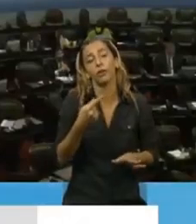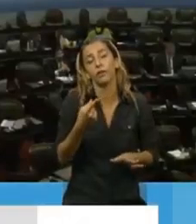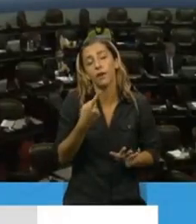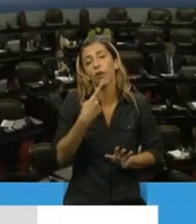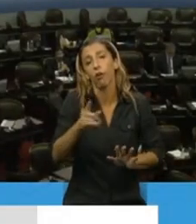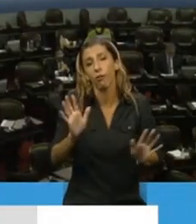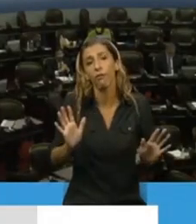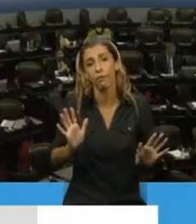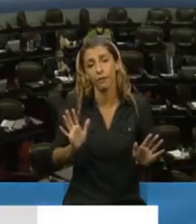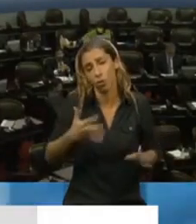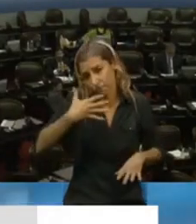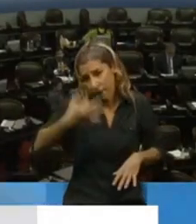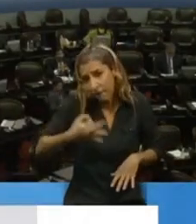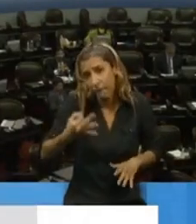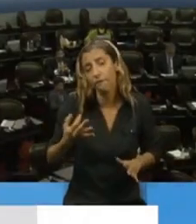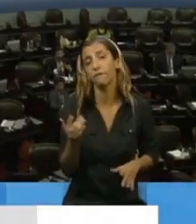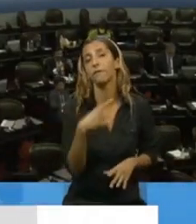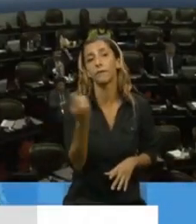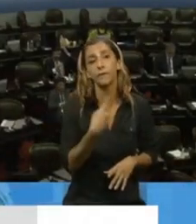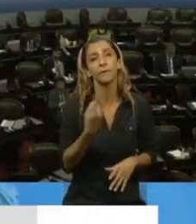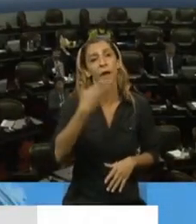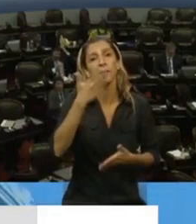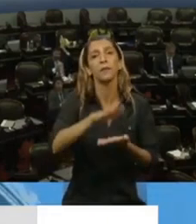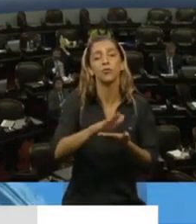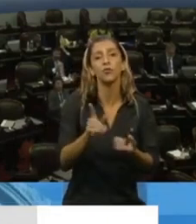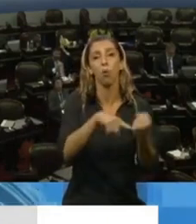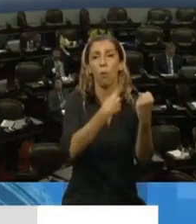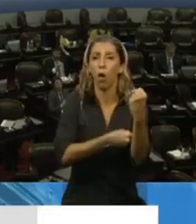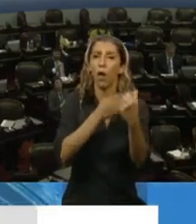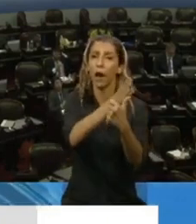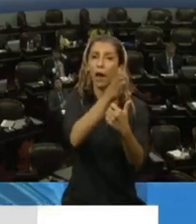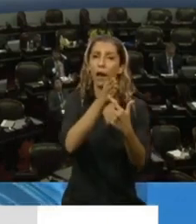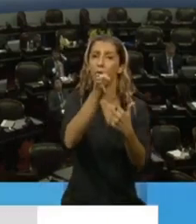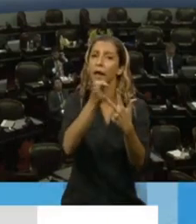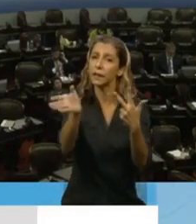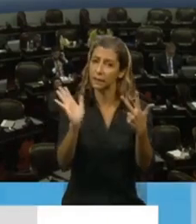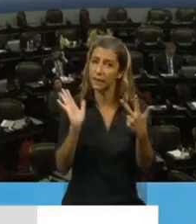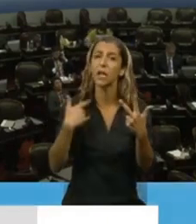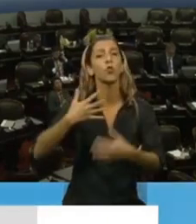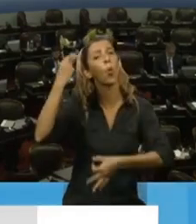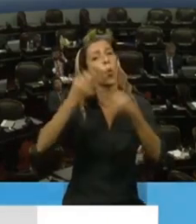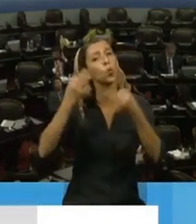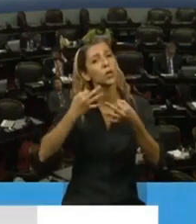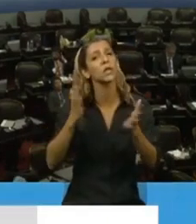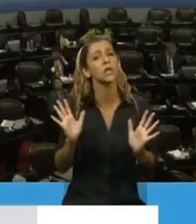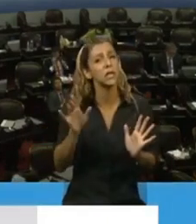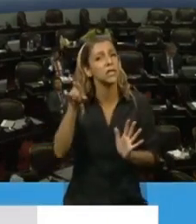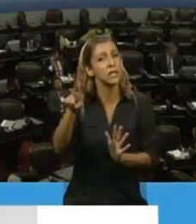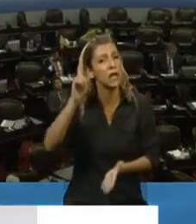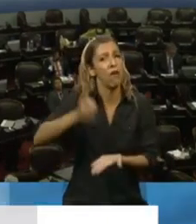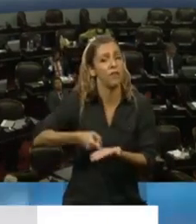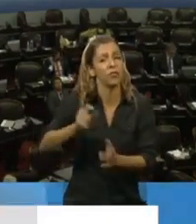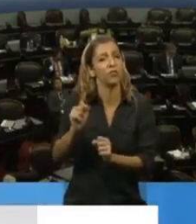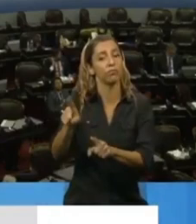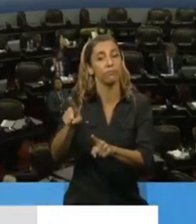que todos hablamos de poderes independientes, la justicia es un poder independiente, de los presos, la decisión